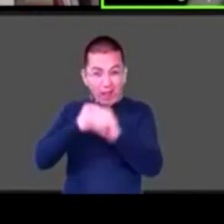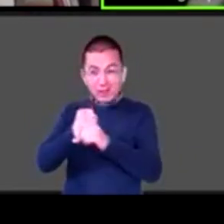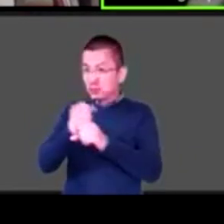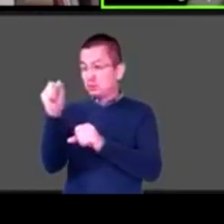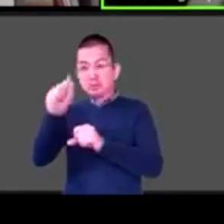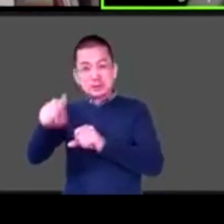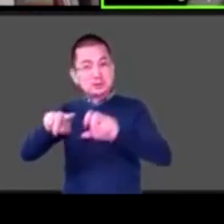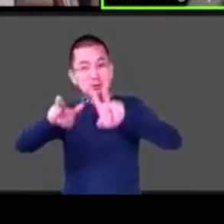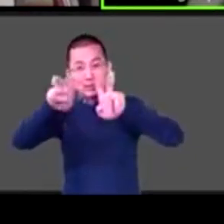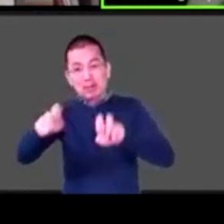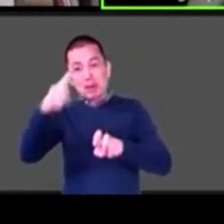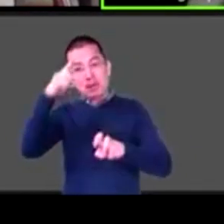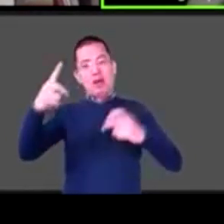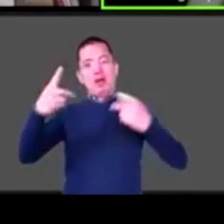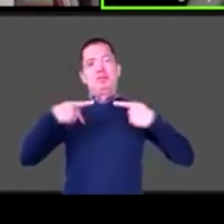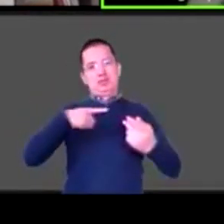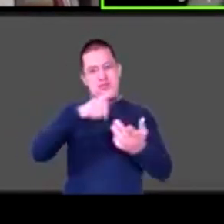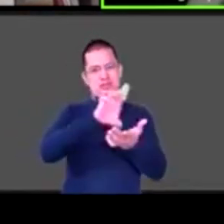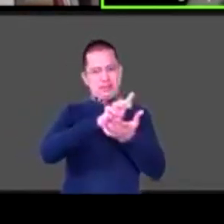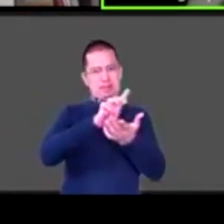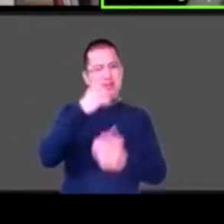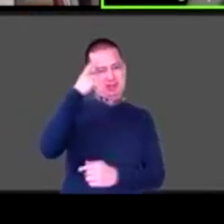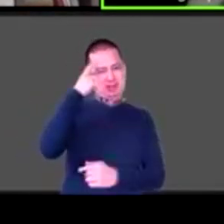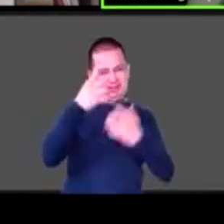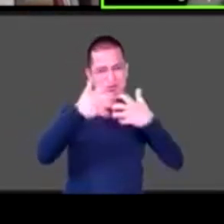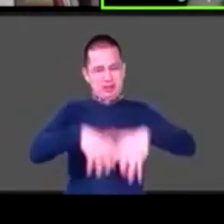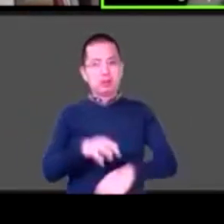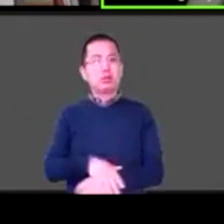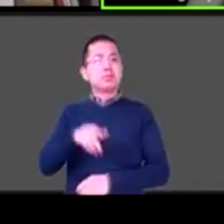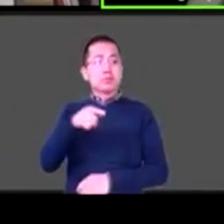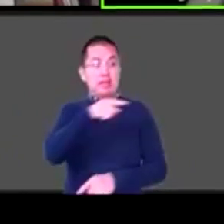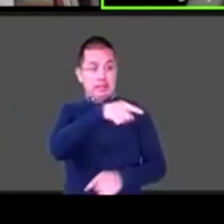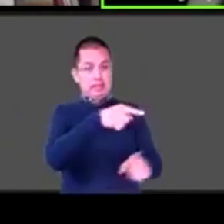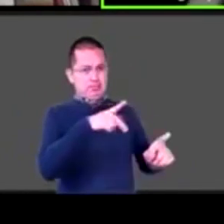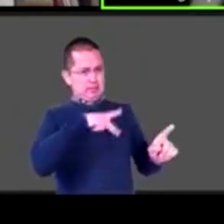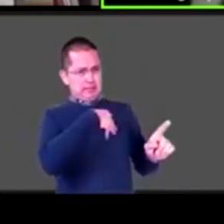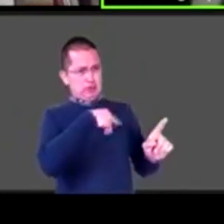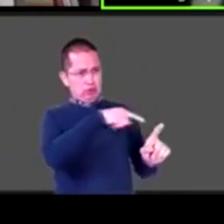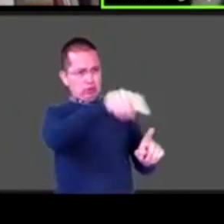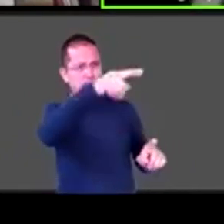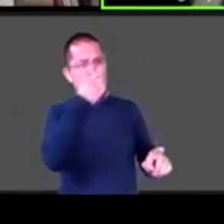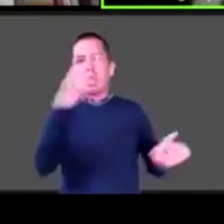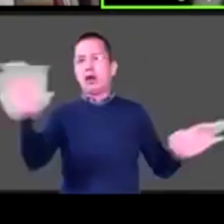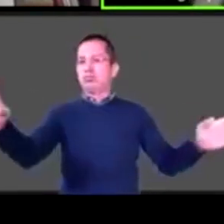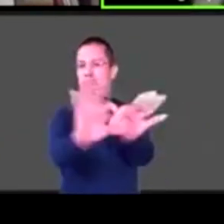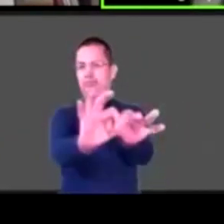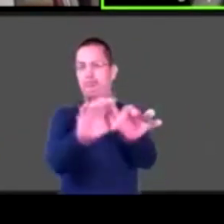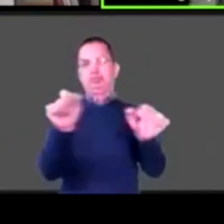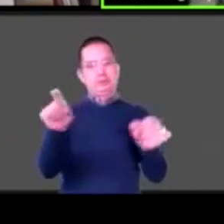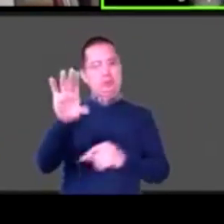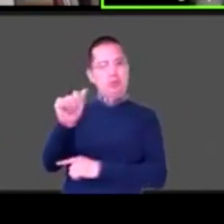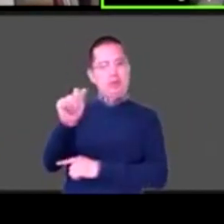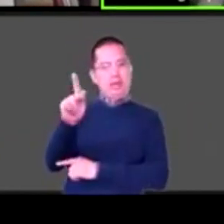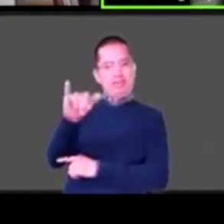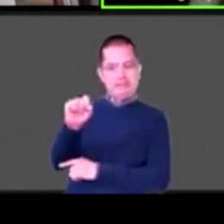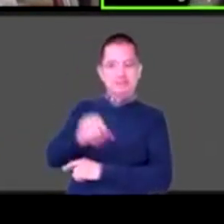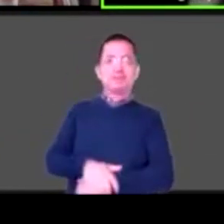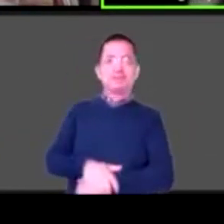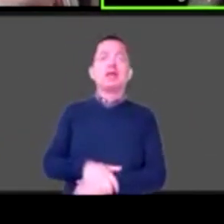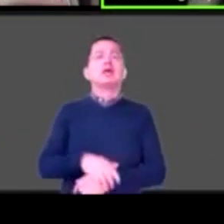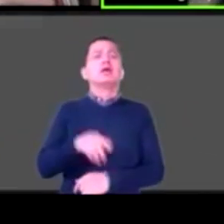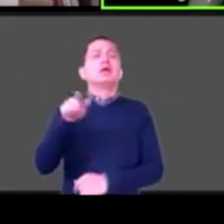escuela, la que va, la lleva a Capis. Me dicen que tienen recursos, obviamente, pues, siempre,